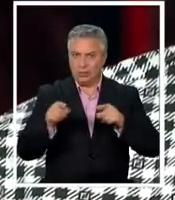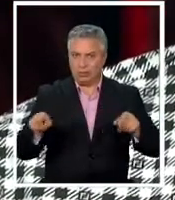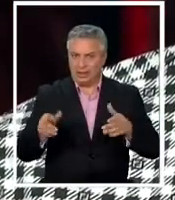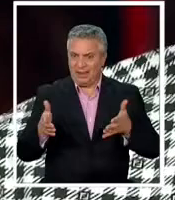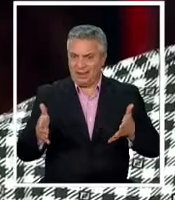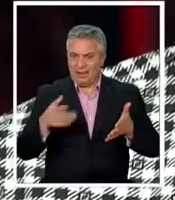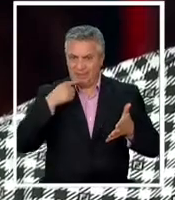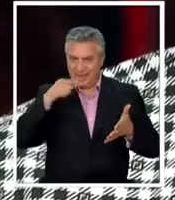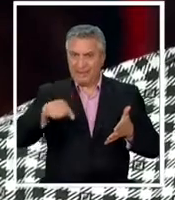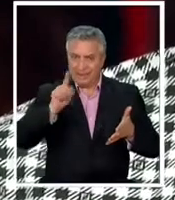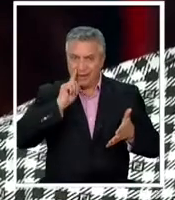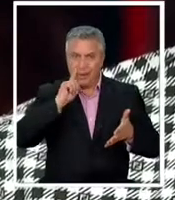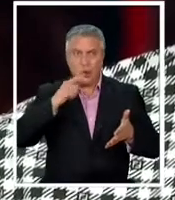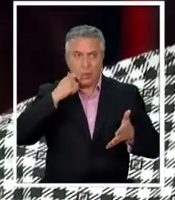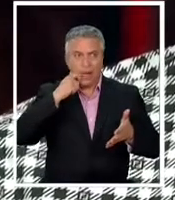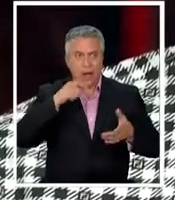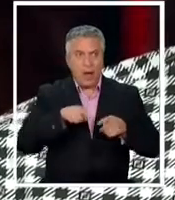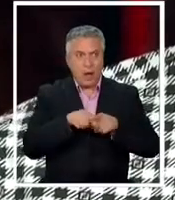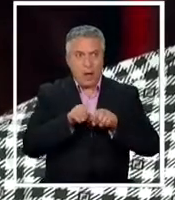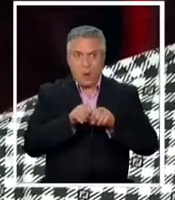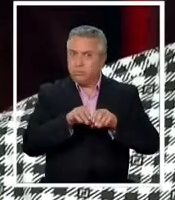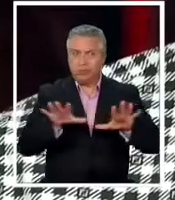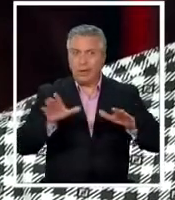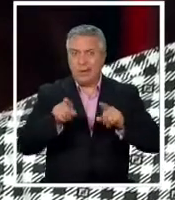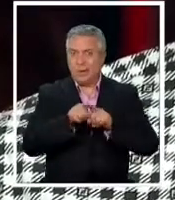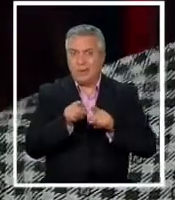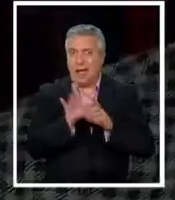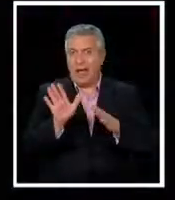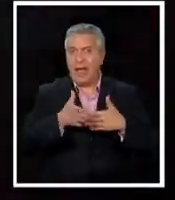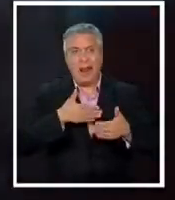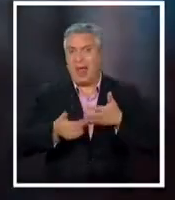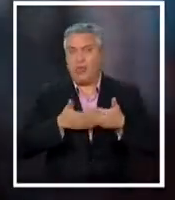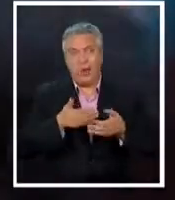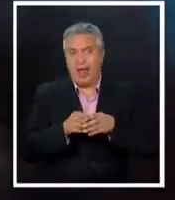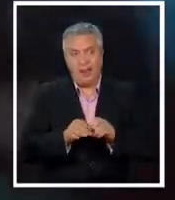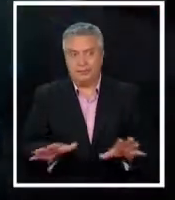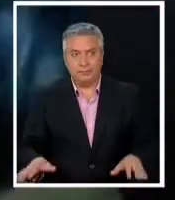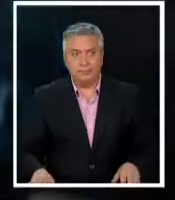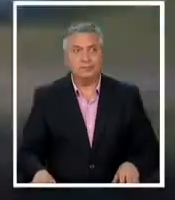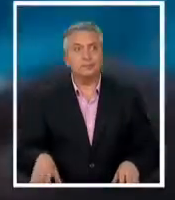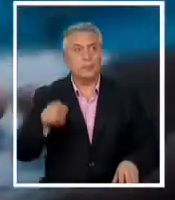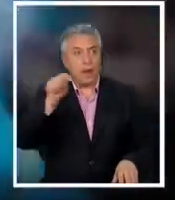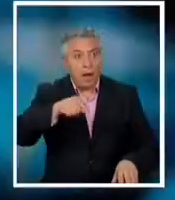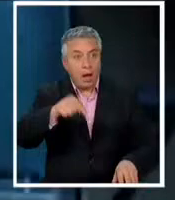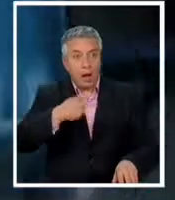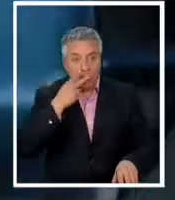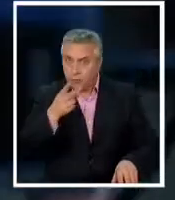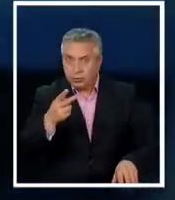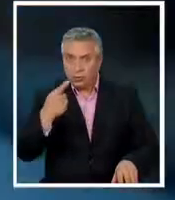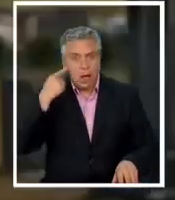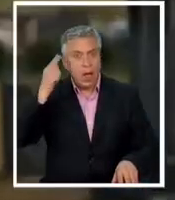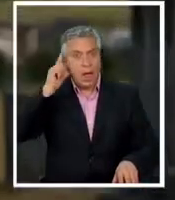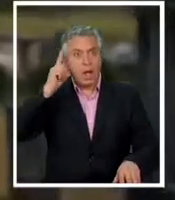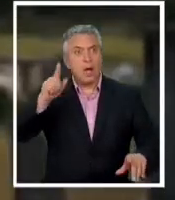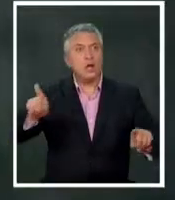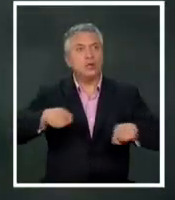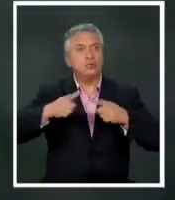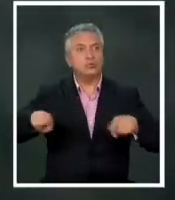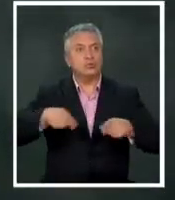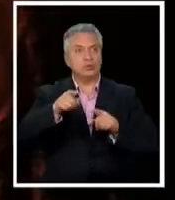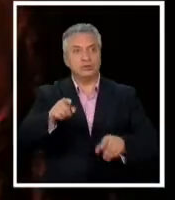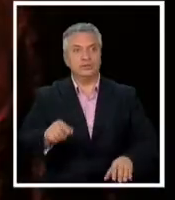humanos y que incluso llega a niveles super naturales niveles en los que de pronto se escucha esta canción